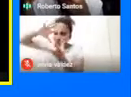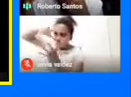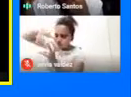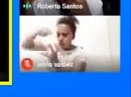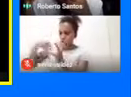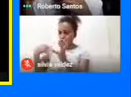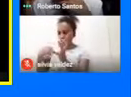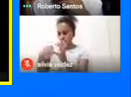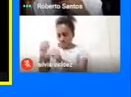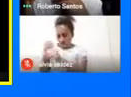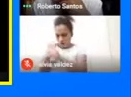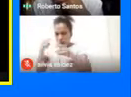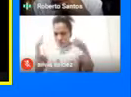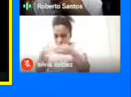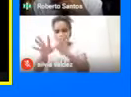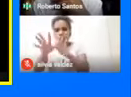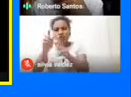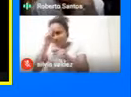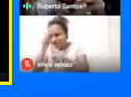Trabajo